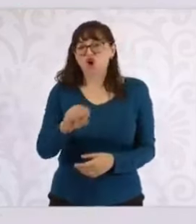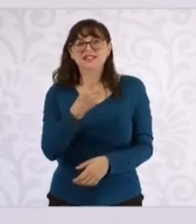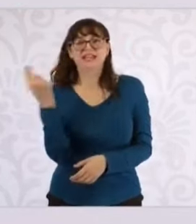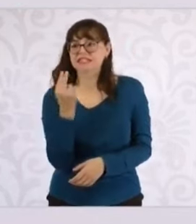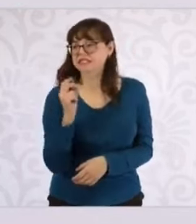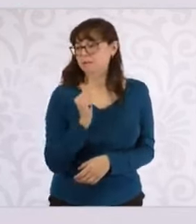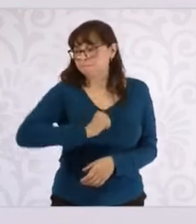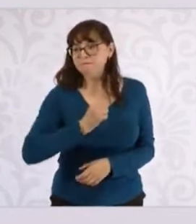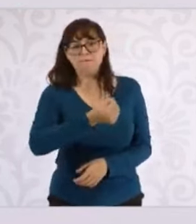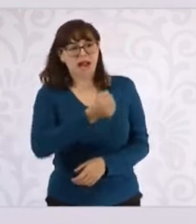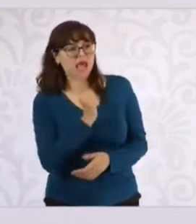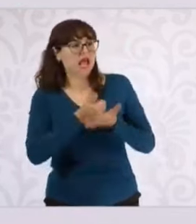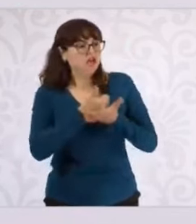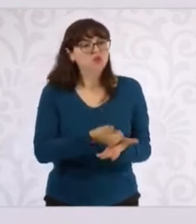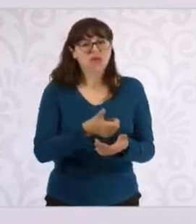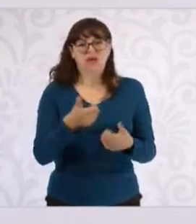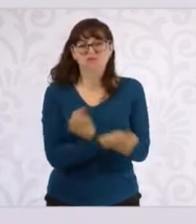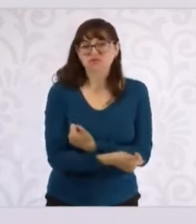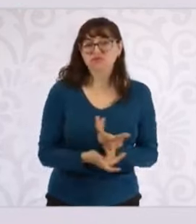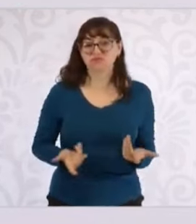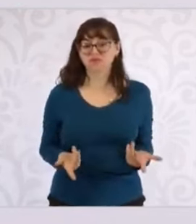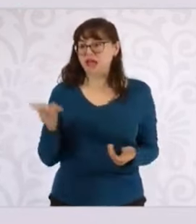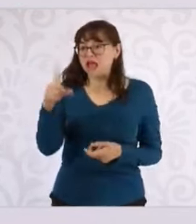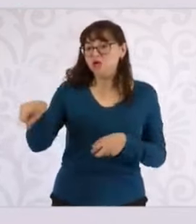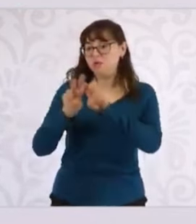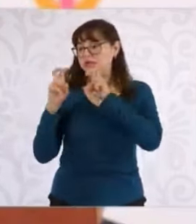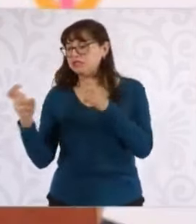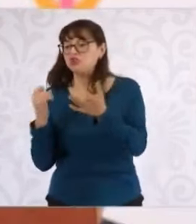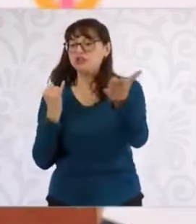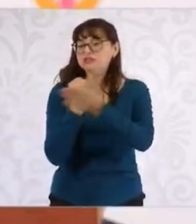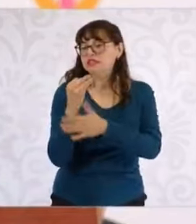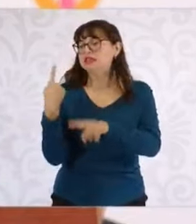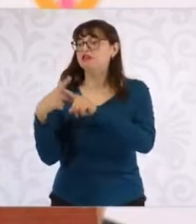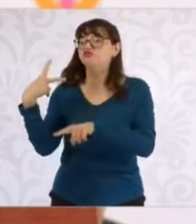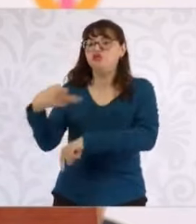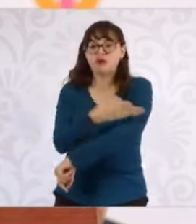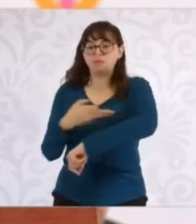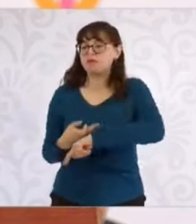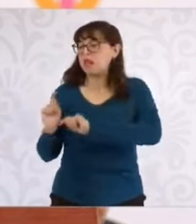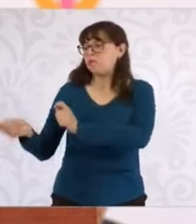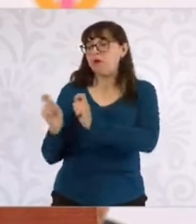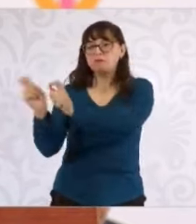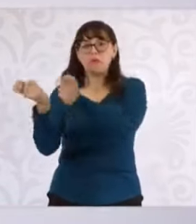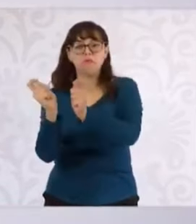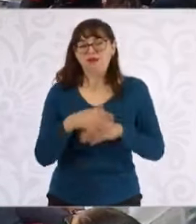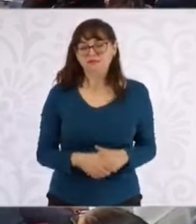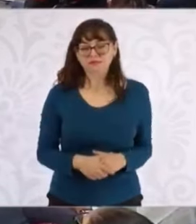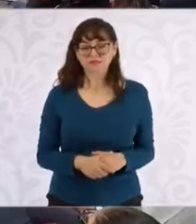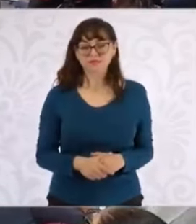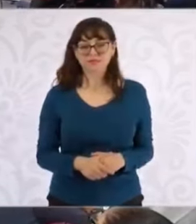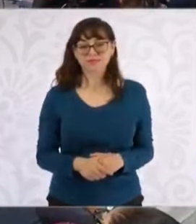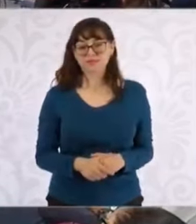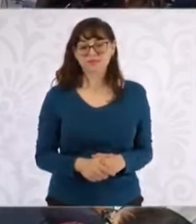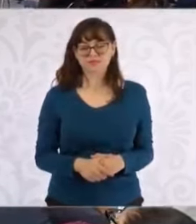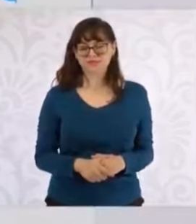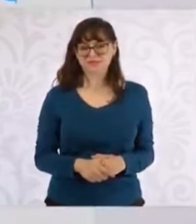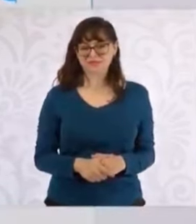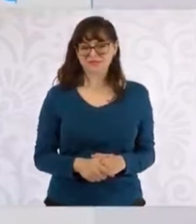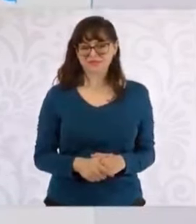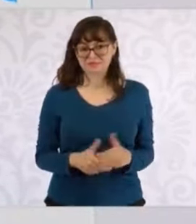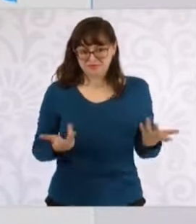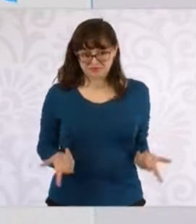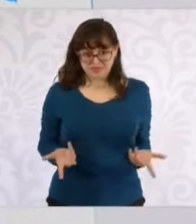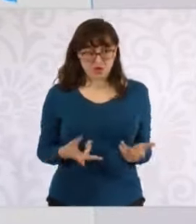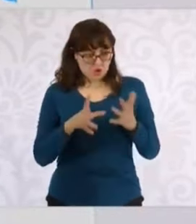Se los dividen entre los ministros y ministras, los espacios en la Corte. Entonces, ¿por qué se